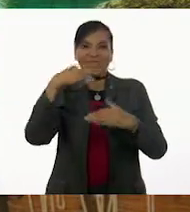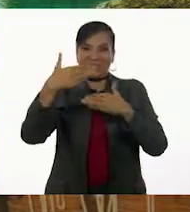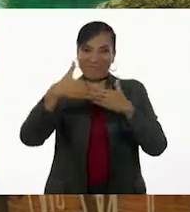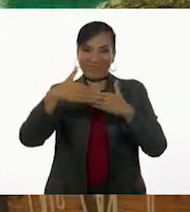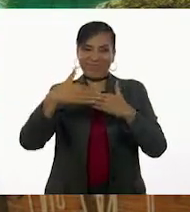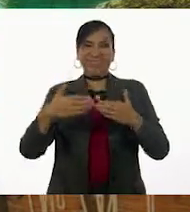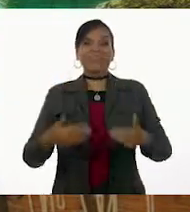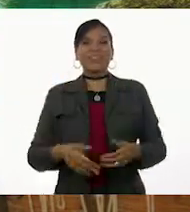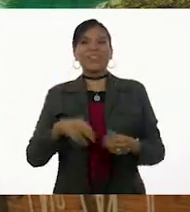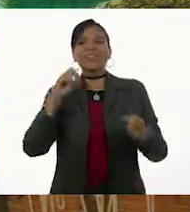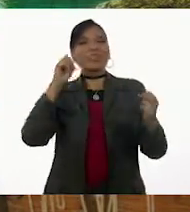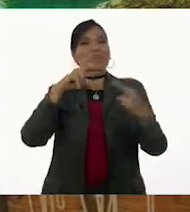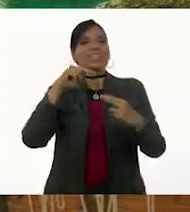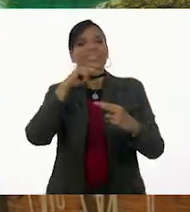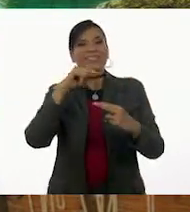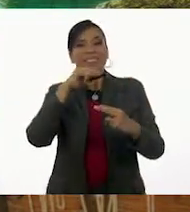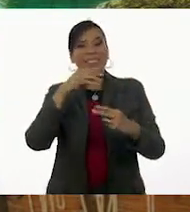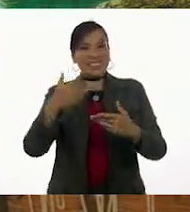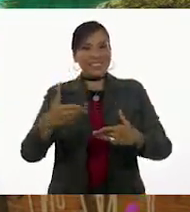próxima! ¡Próxima!